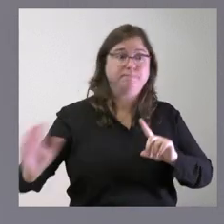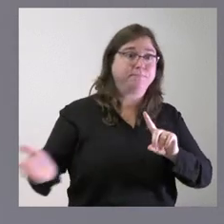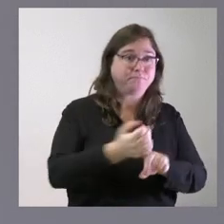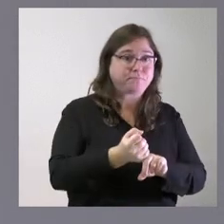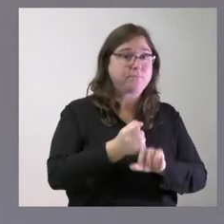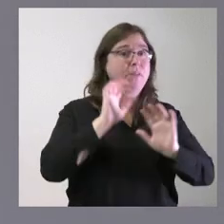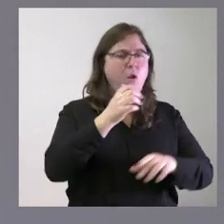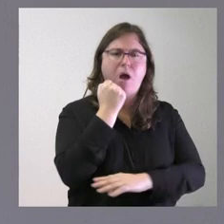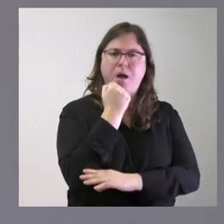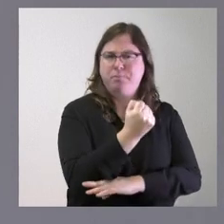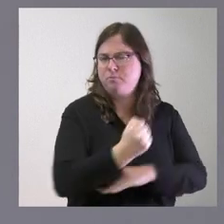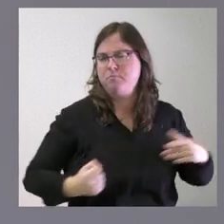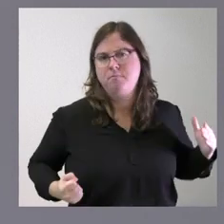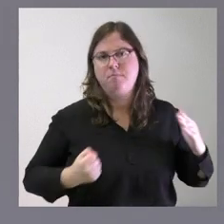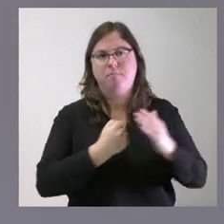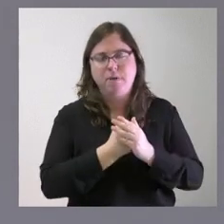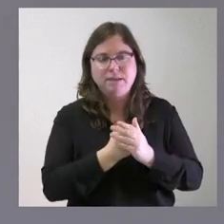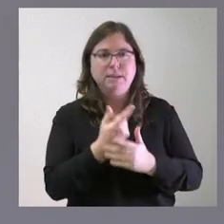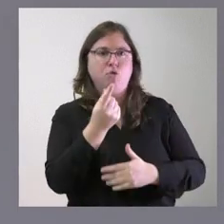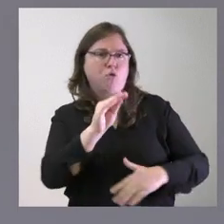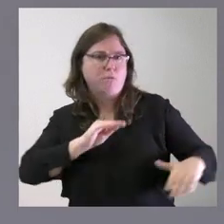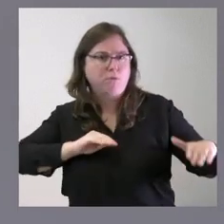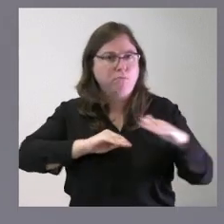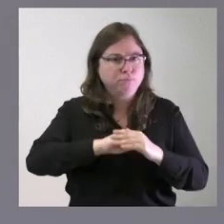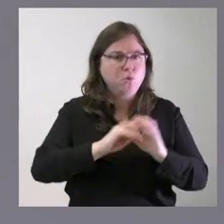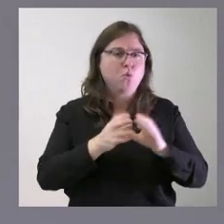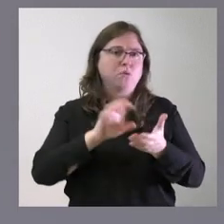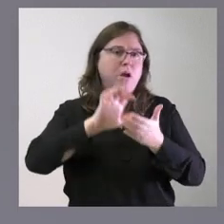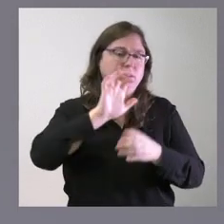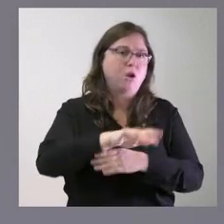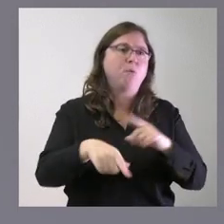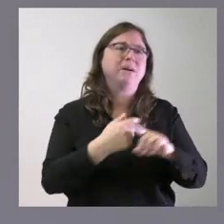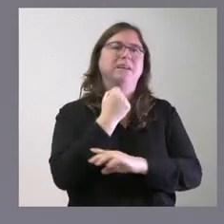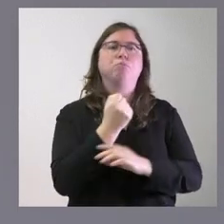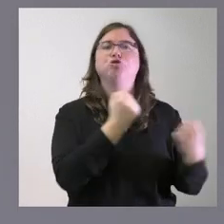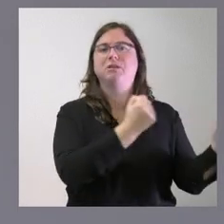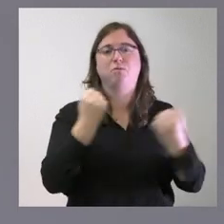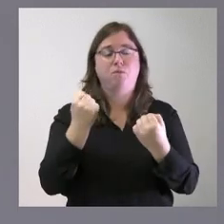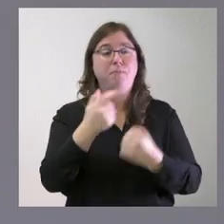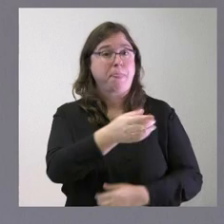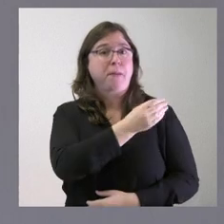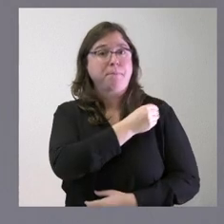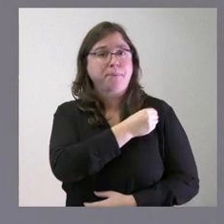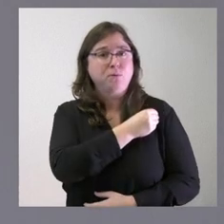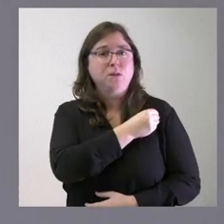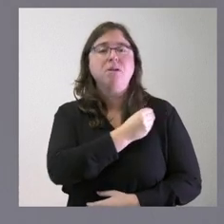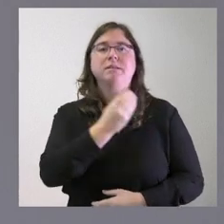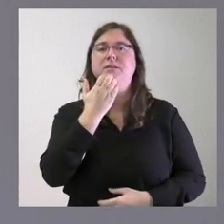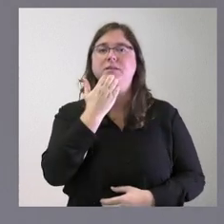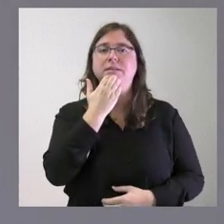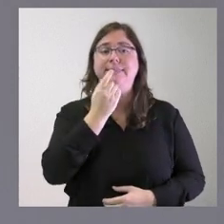apoyo institucional y económico de la Junta de Castilla y León para su desarrollo lo que me pregunta usted es si